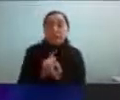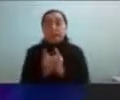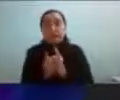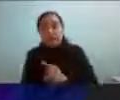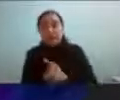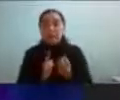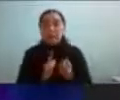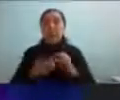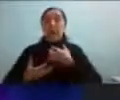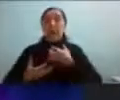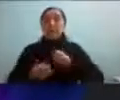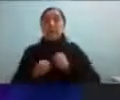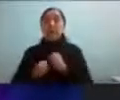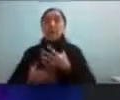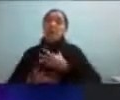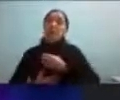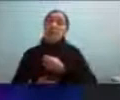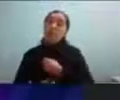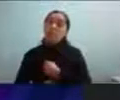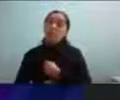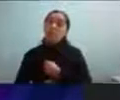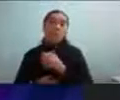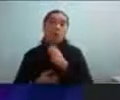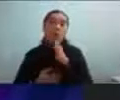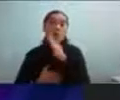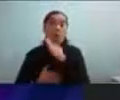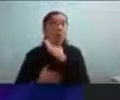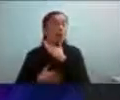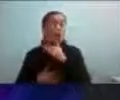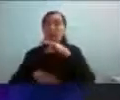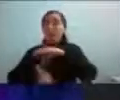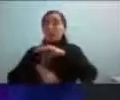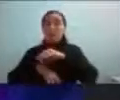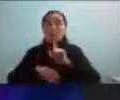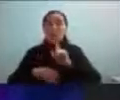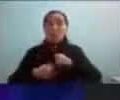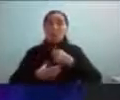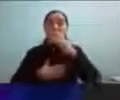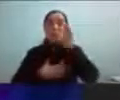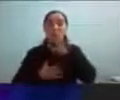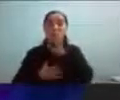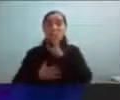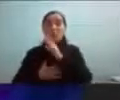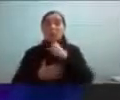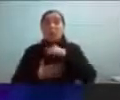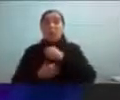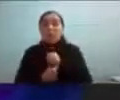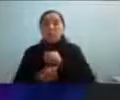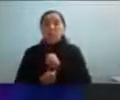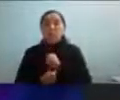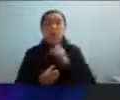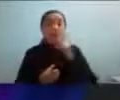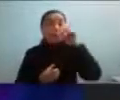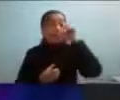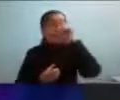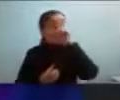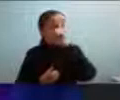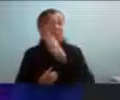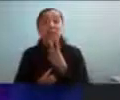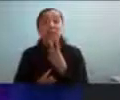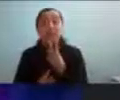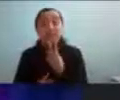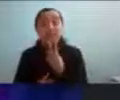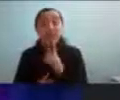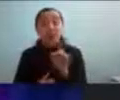la ansiedad y la depresión no tratada cuando la ansiedad y la depresión no se tratan se convierten en cosas muy difíciles con las cuales convivir no son